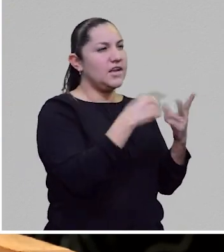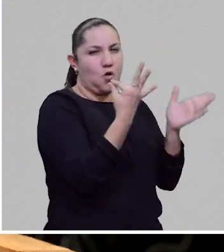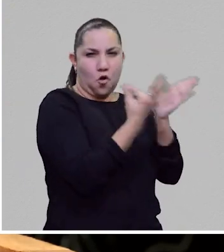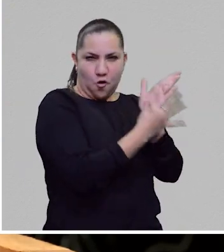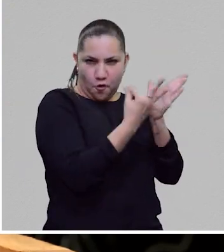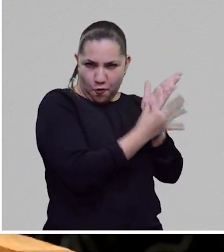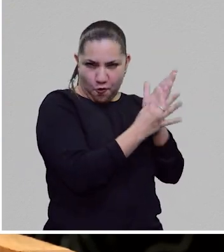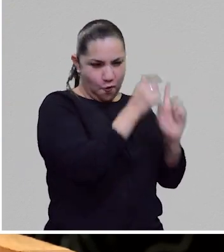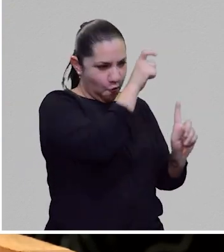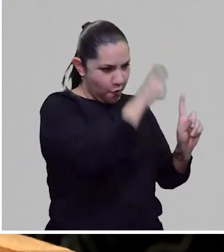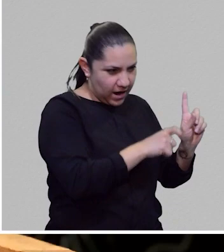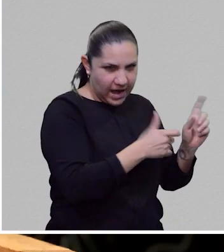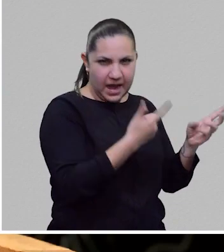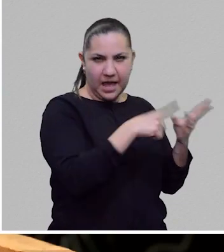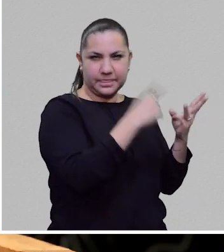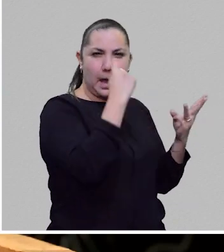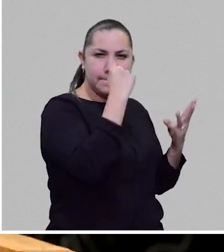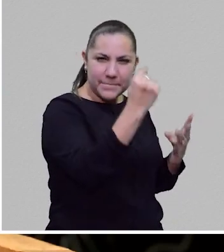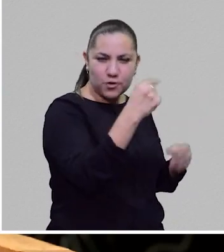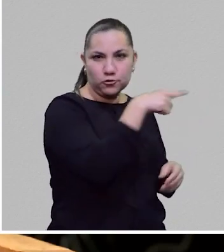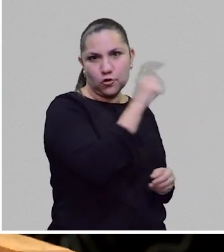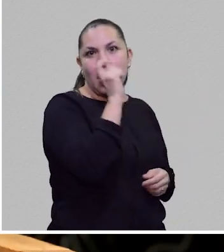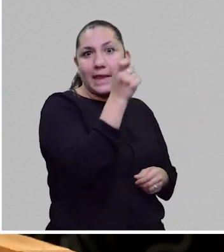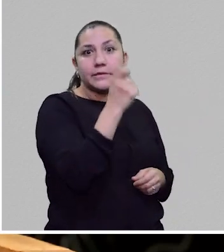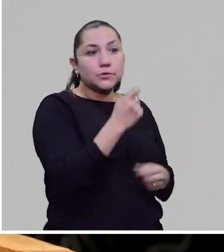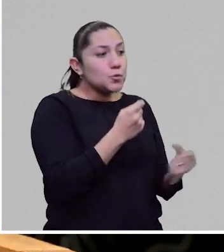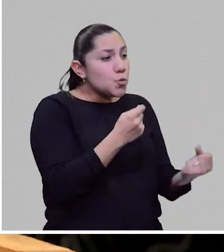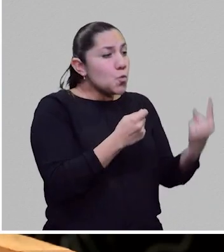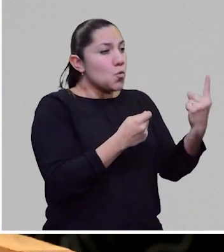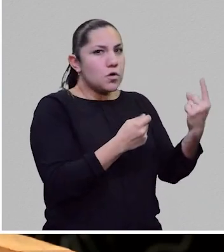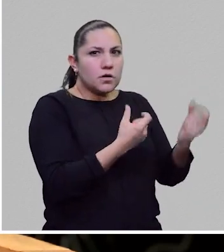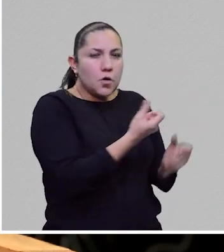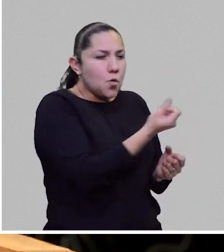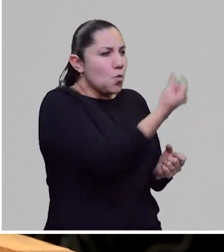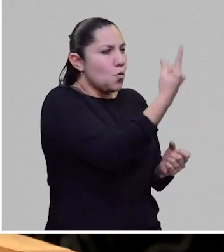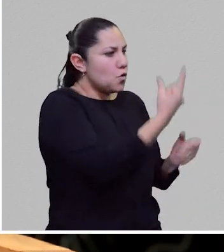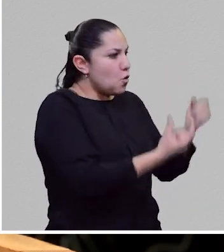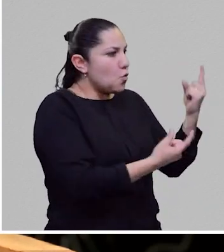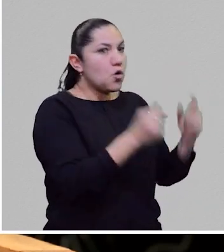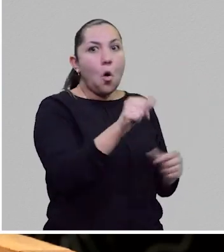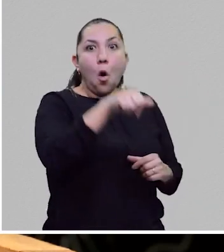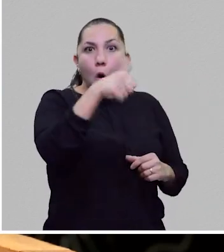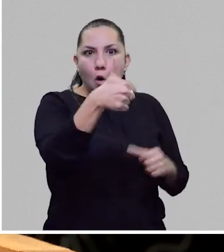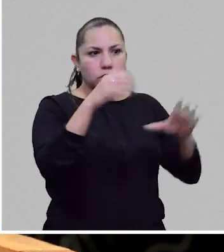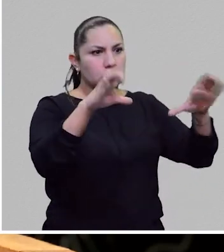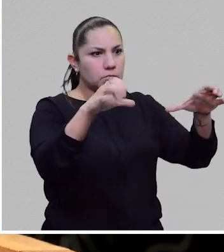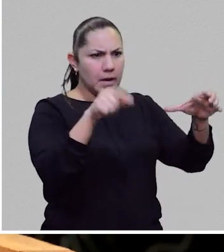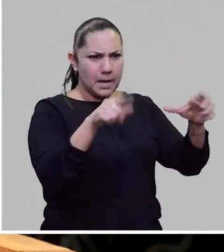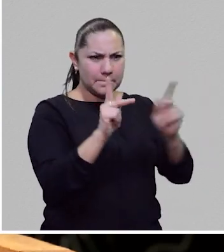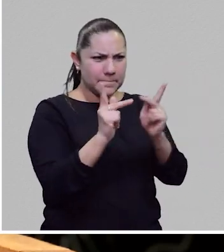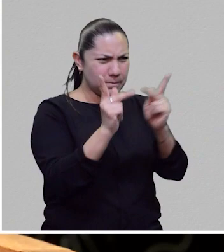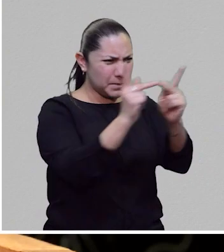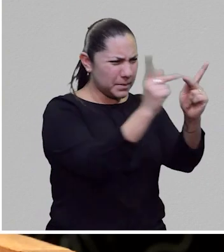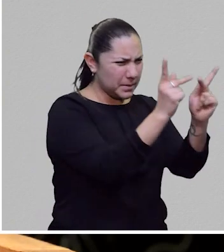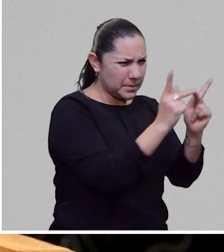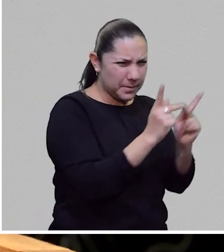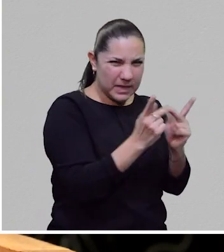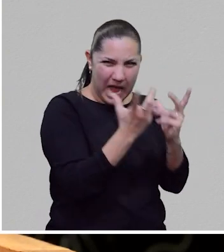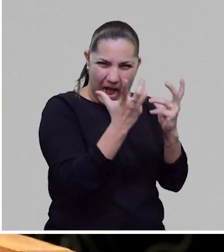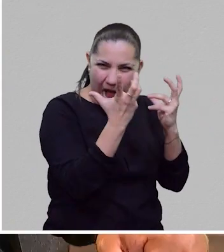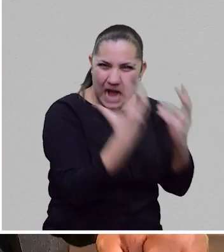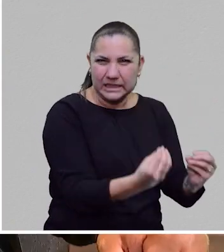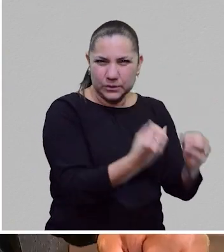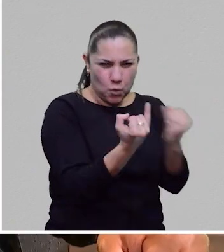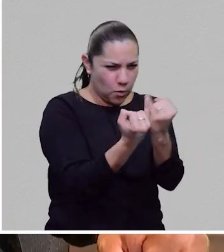como todos estos primeros robots, y están los robots como el de Chapek, o sea, que son una masa amenazante, ¿no? Sí, Que son tantos. Y ahí estamos